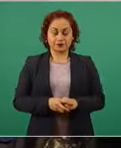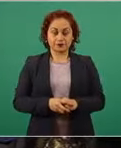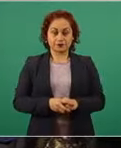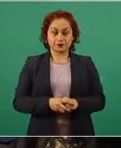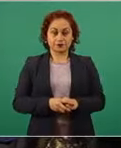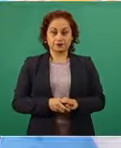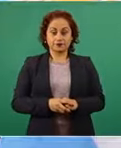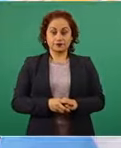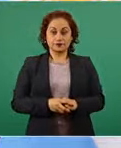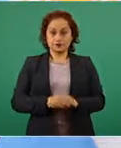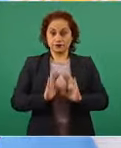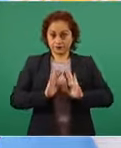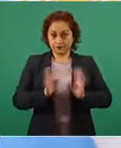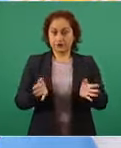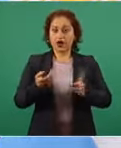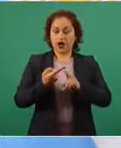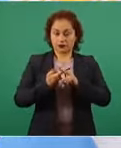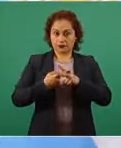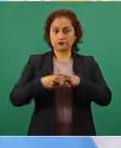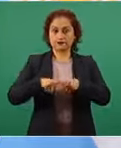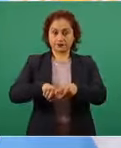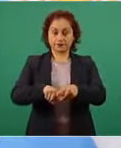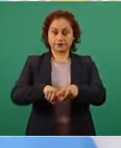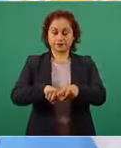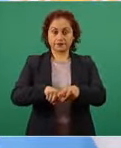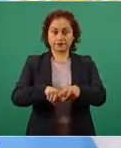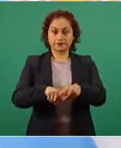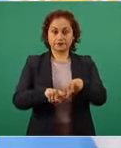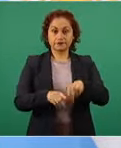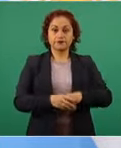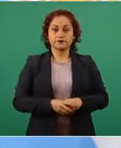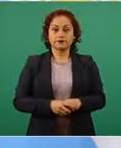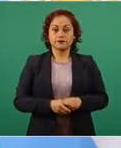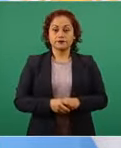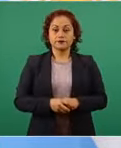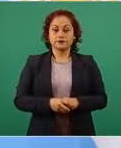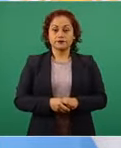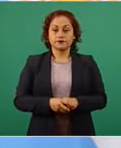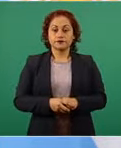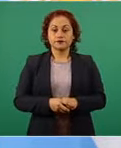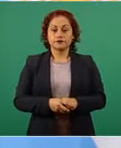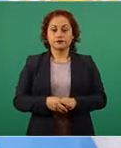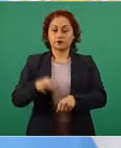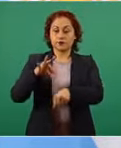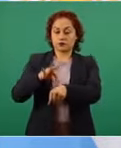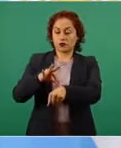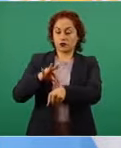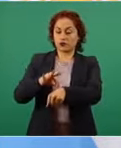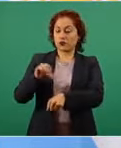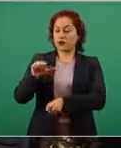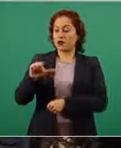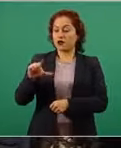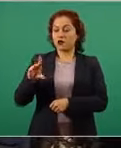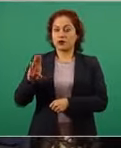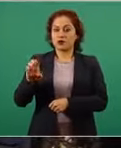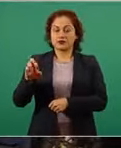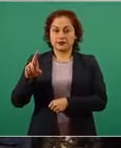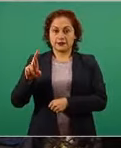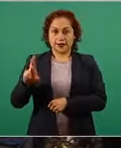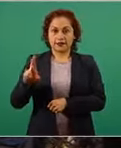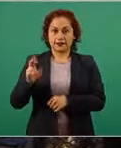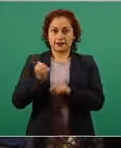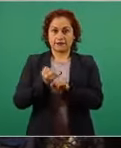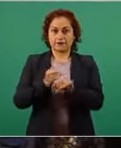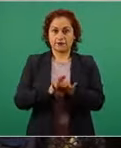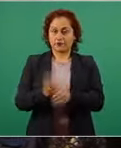Iniciamos con el informe del doctor Jorge Alcocer, Alcocer